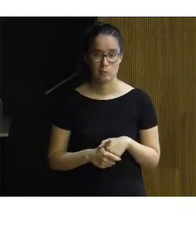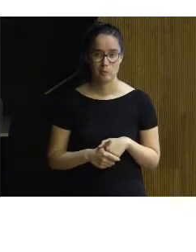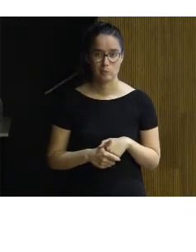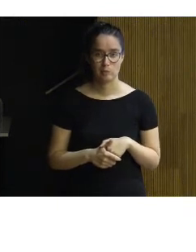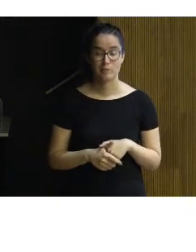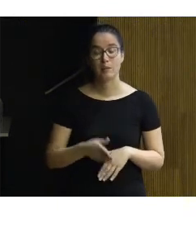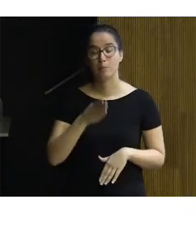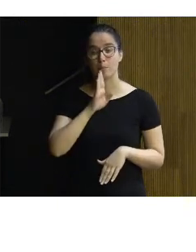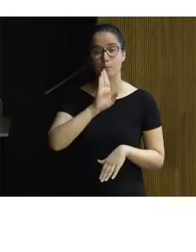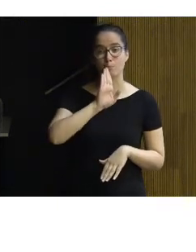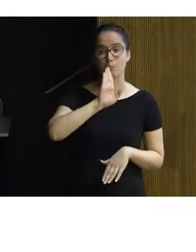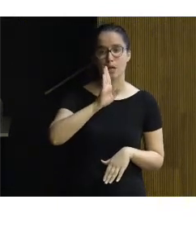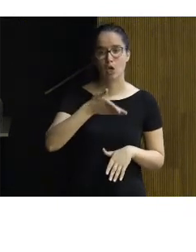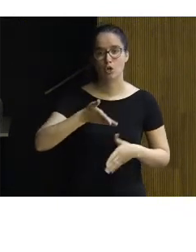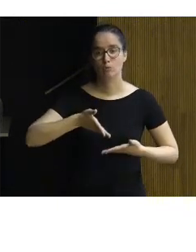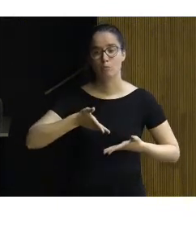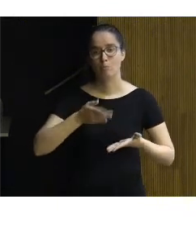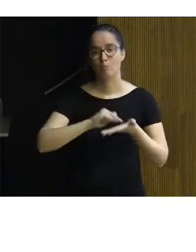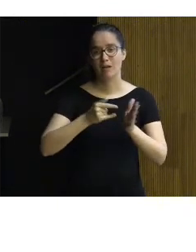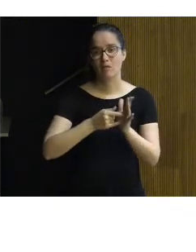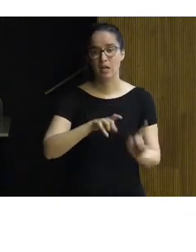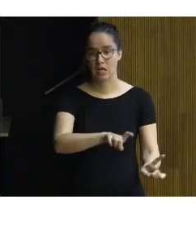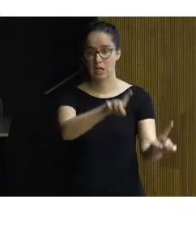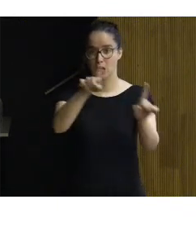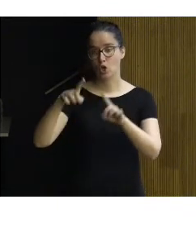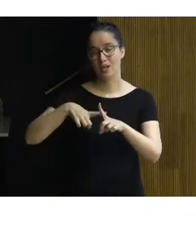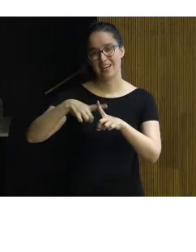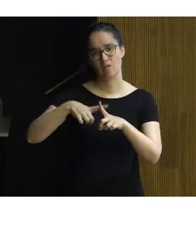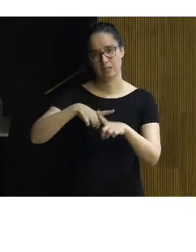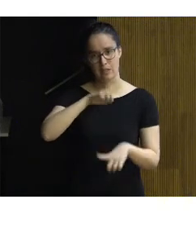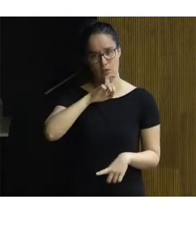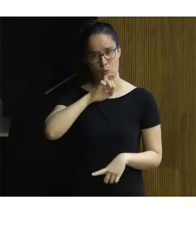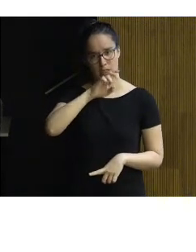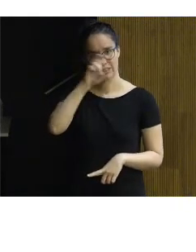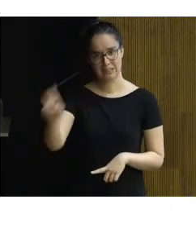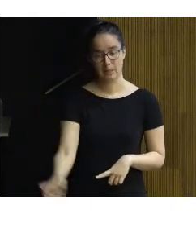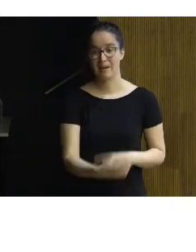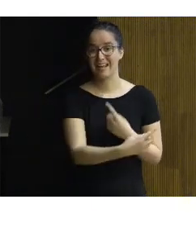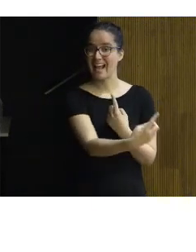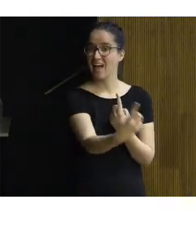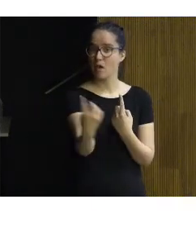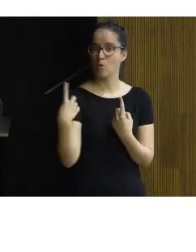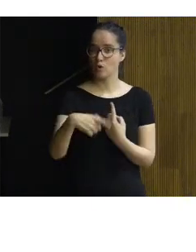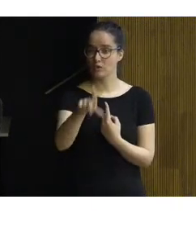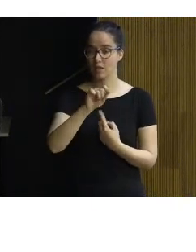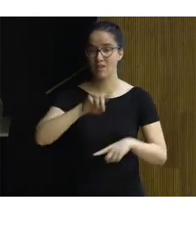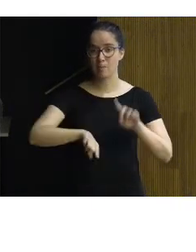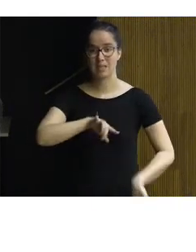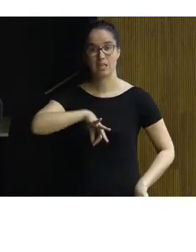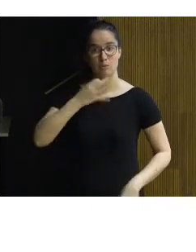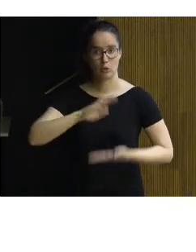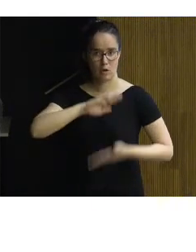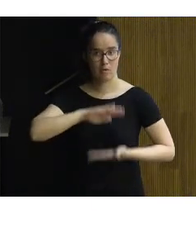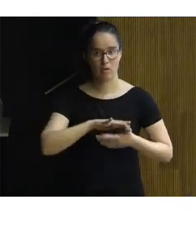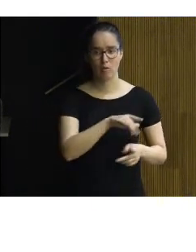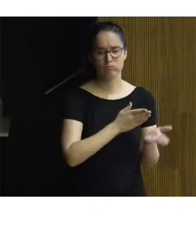Es mejor proyectar la itinerancia y planificar los recorridos con distintos niveles de dificultad para que cada uno decida en función de su espíritu y capacidad.